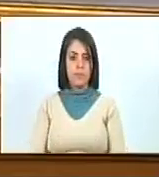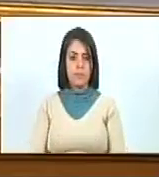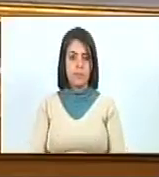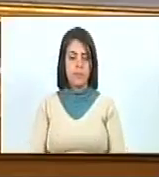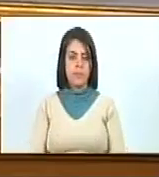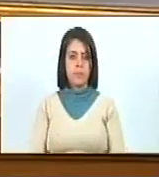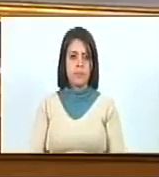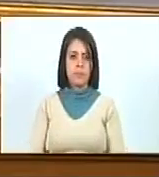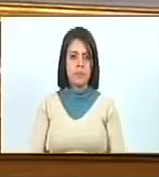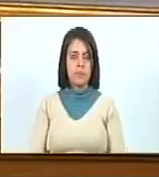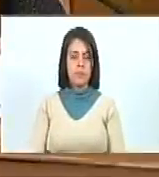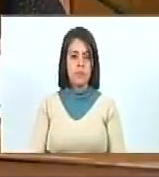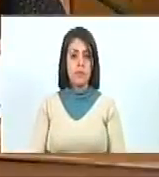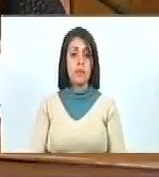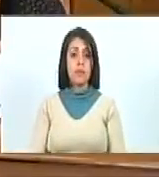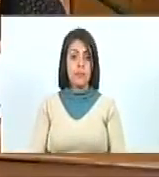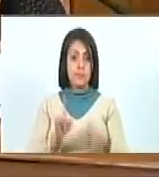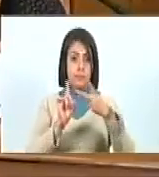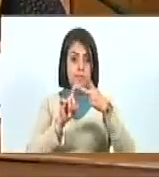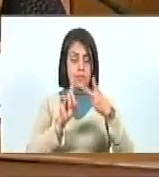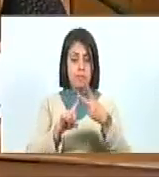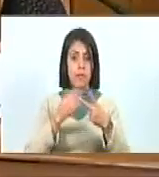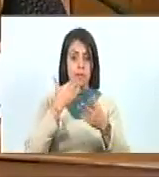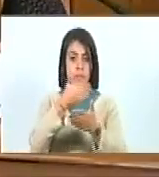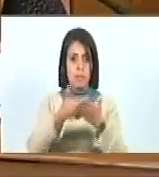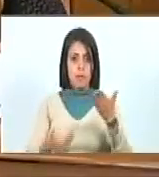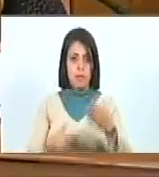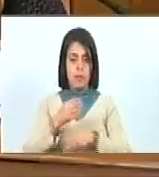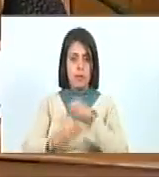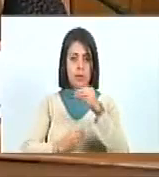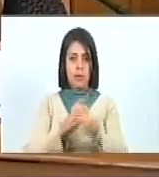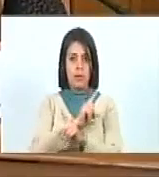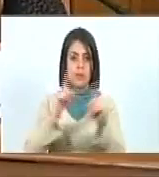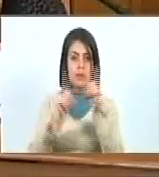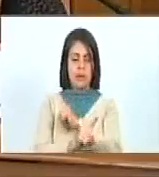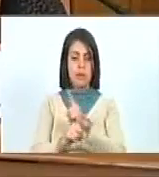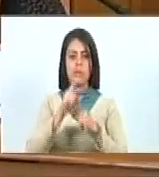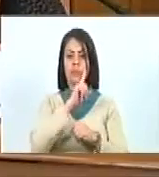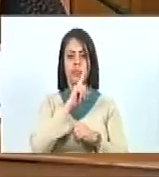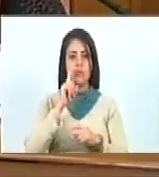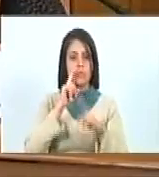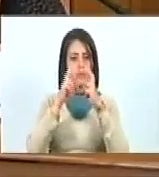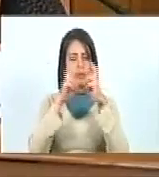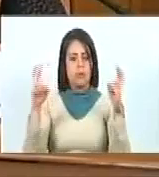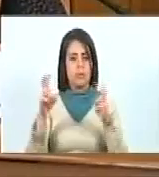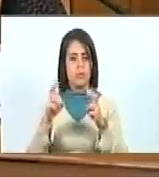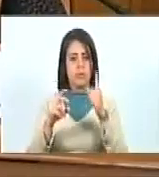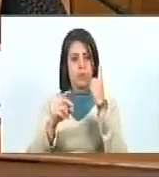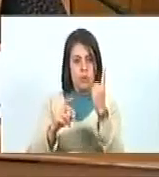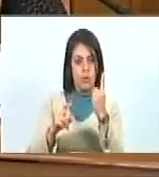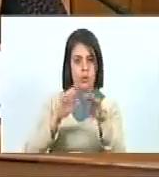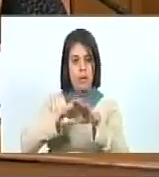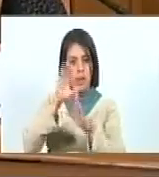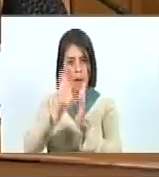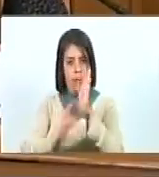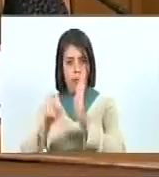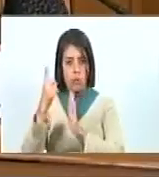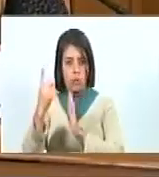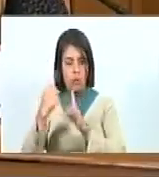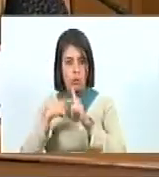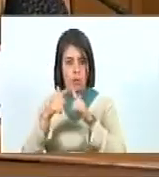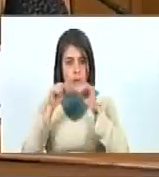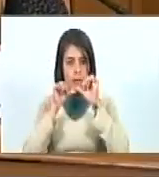Siguiente, ciudadana secretaria. Segundo, se propone aprobar con modificación la denominación del título 1 por el capítulo 1,